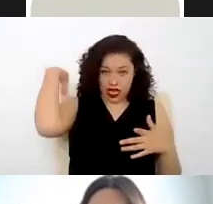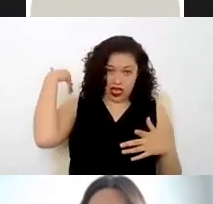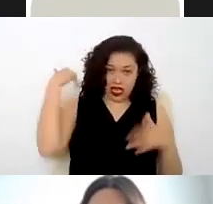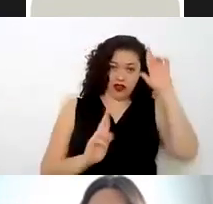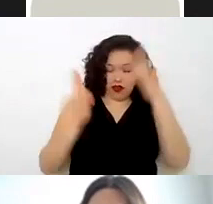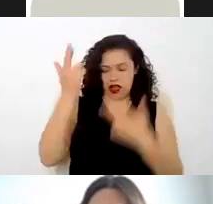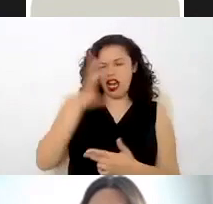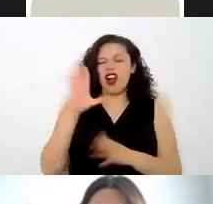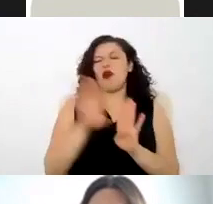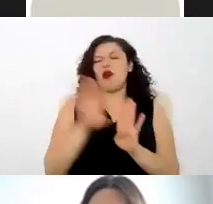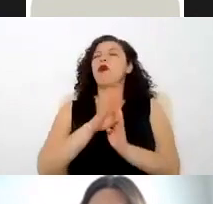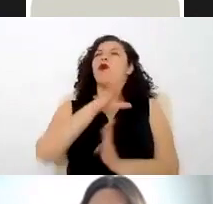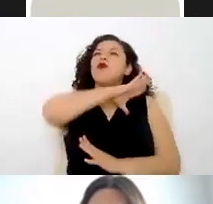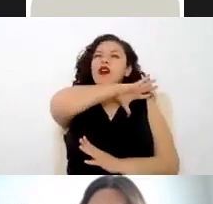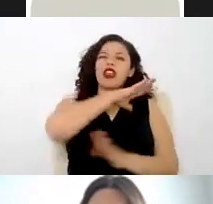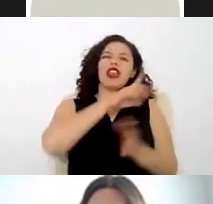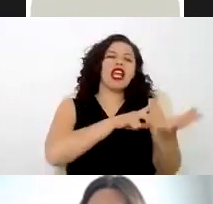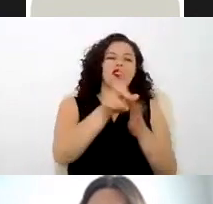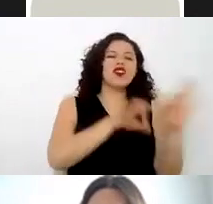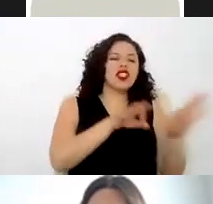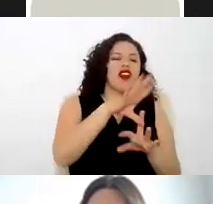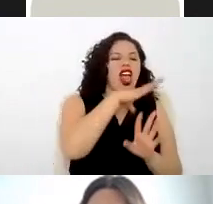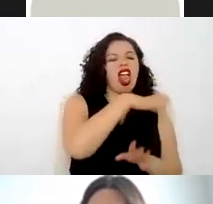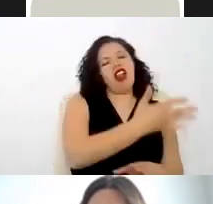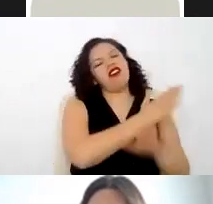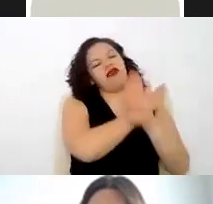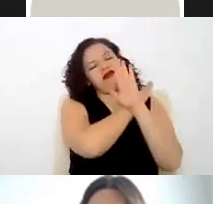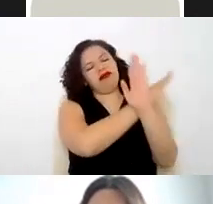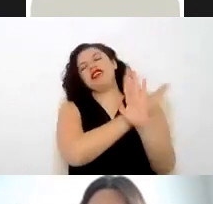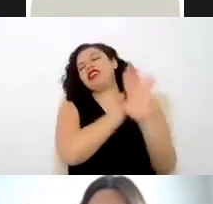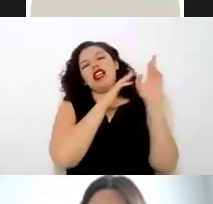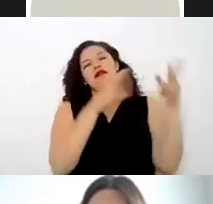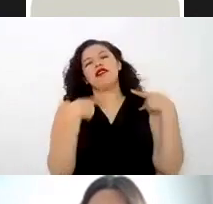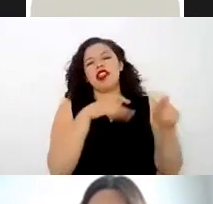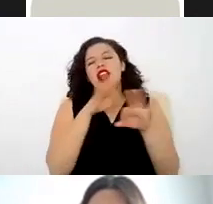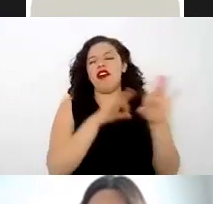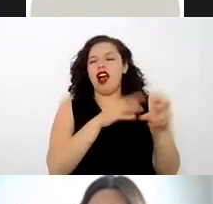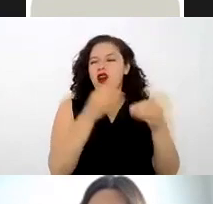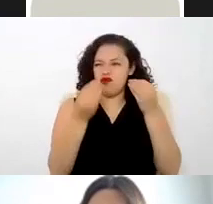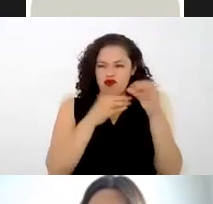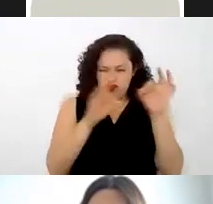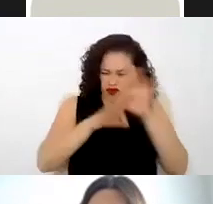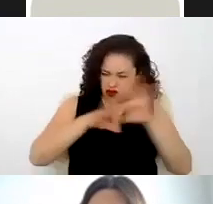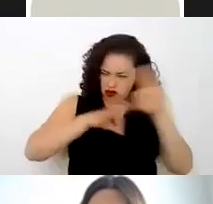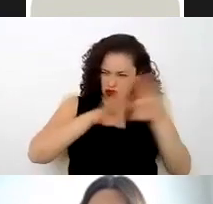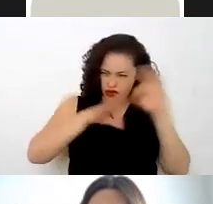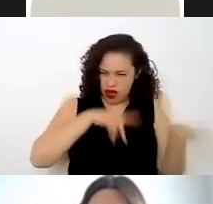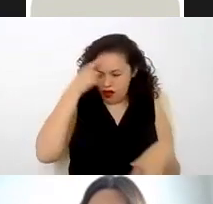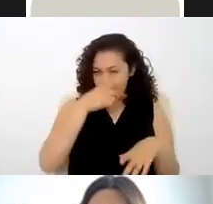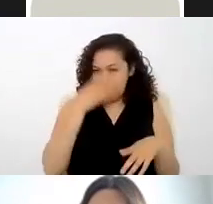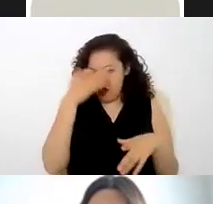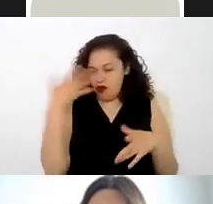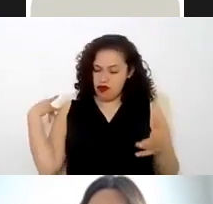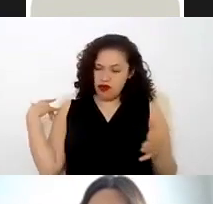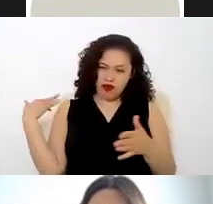una negación de los derechos laborales y había prácticamente una situación de explotación a través de esta situación histórica tan convulsa